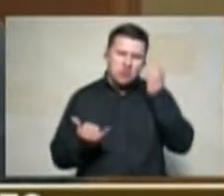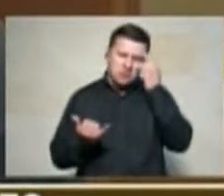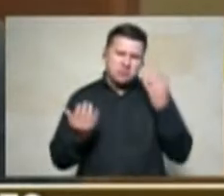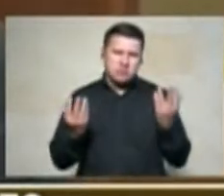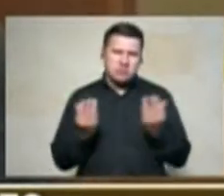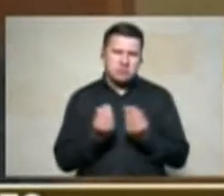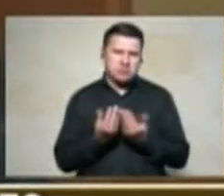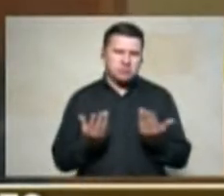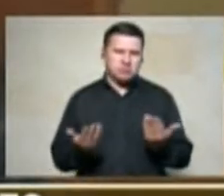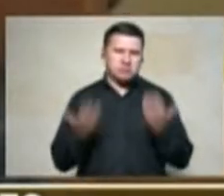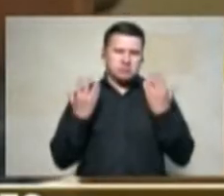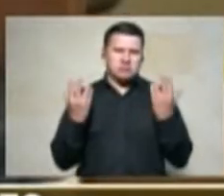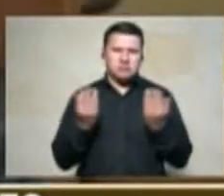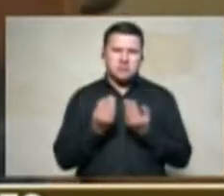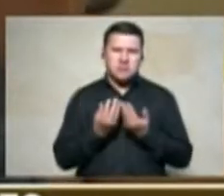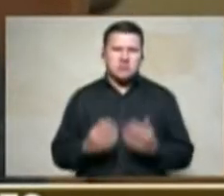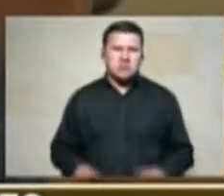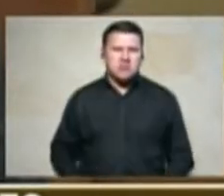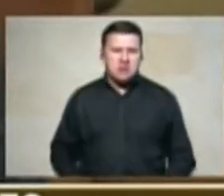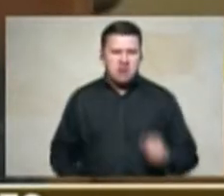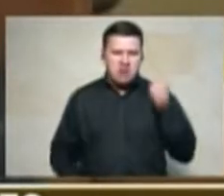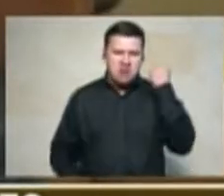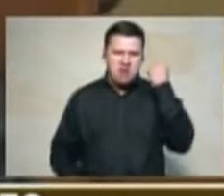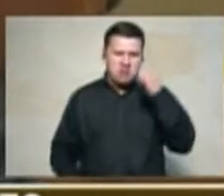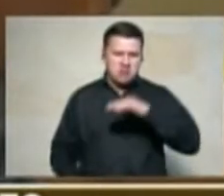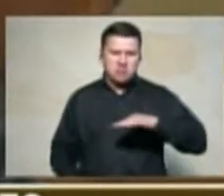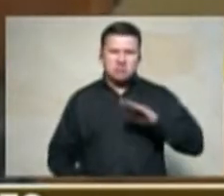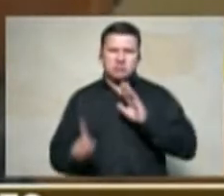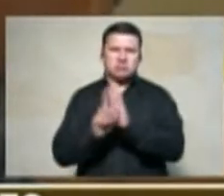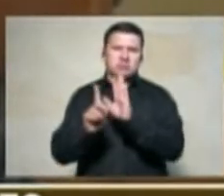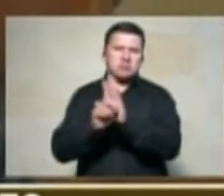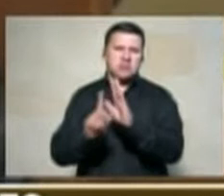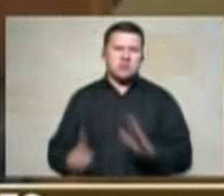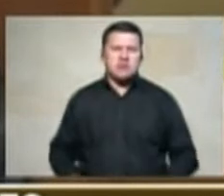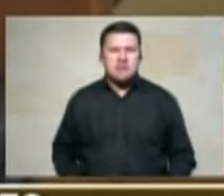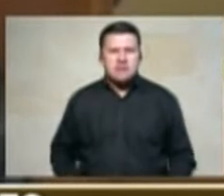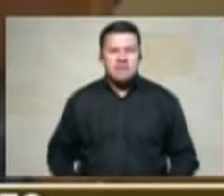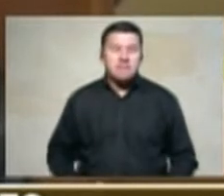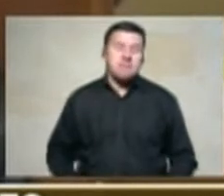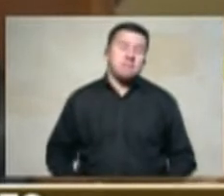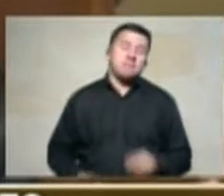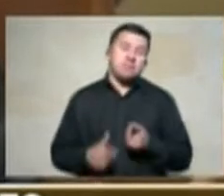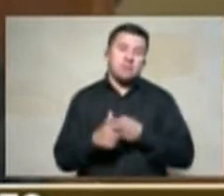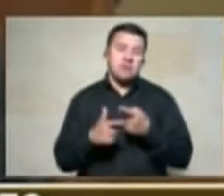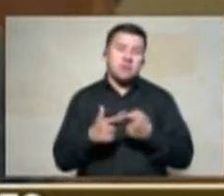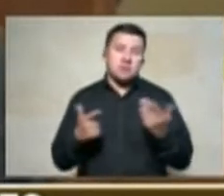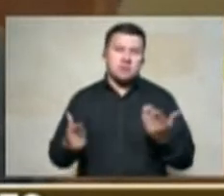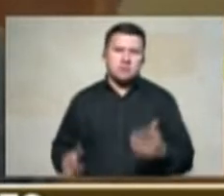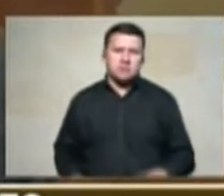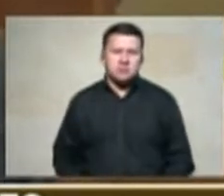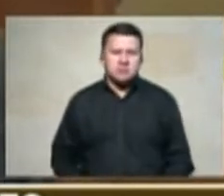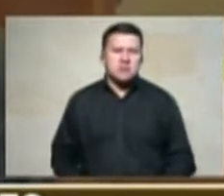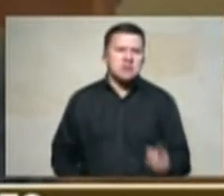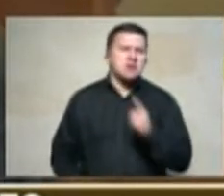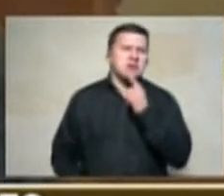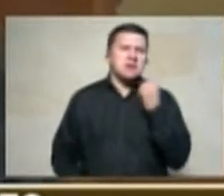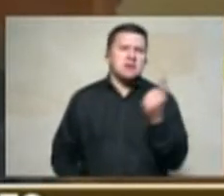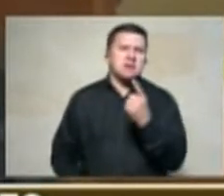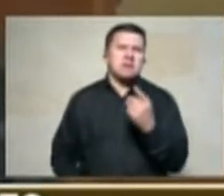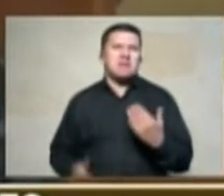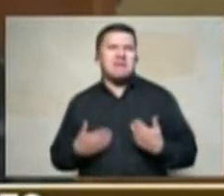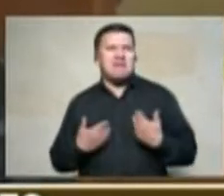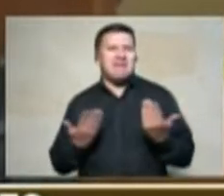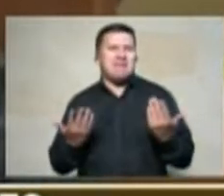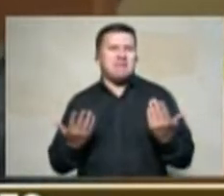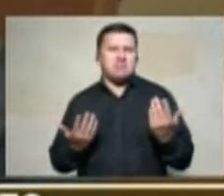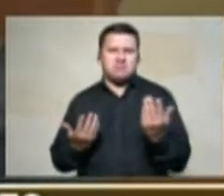de ese despojo y entonces se dice alegremente que los miembros de las